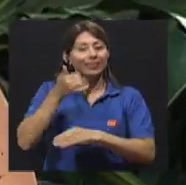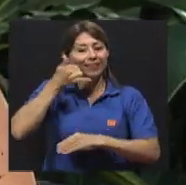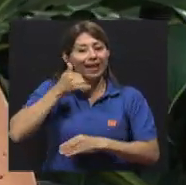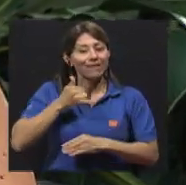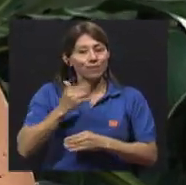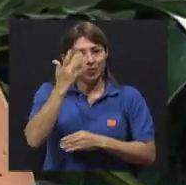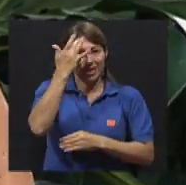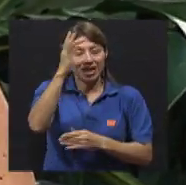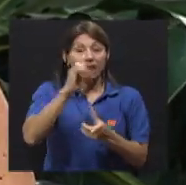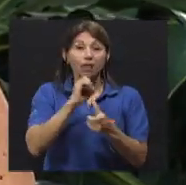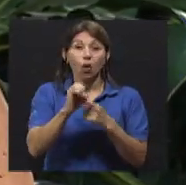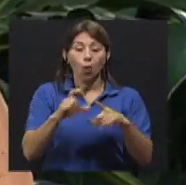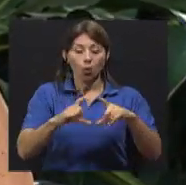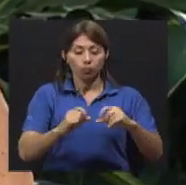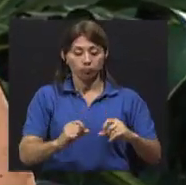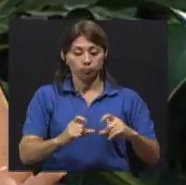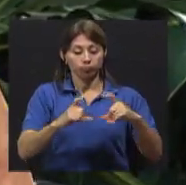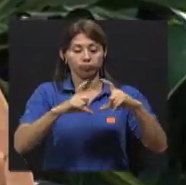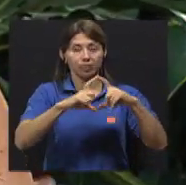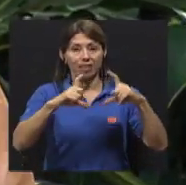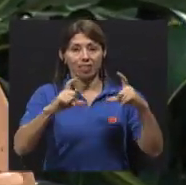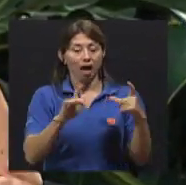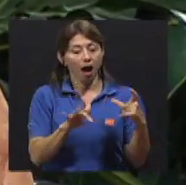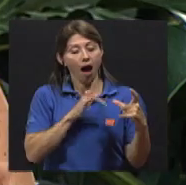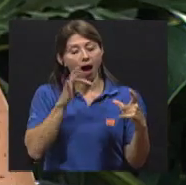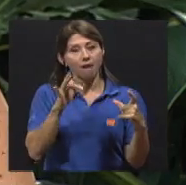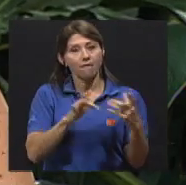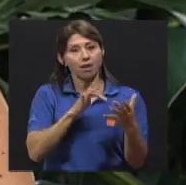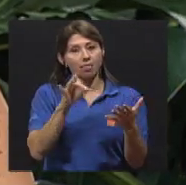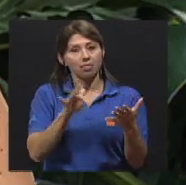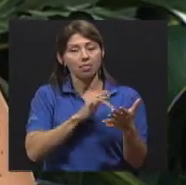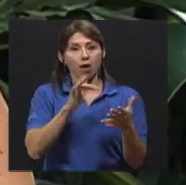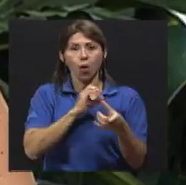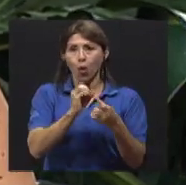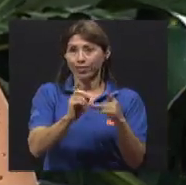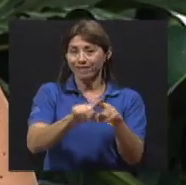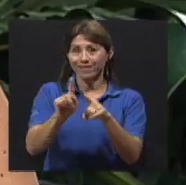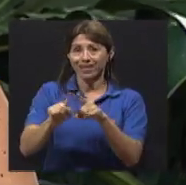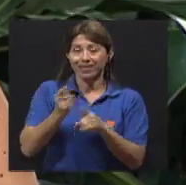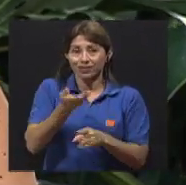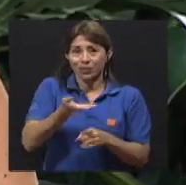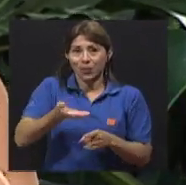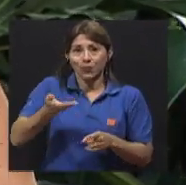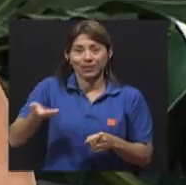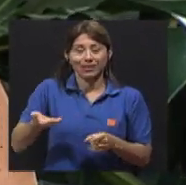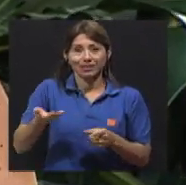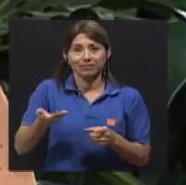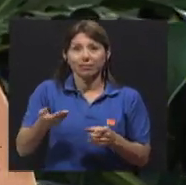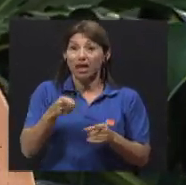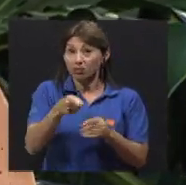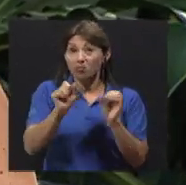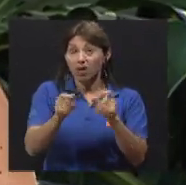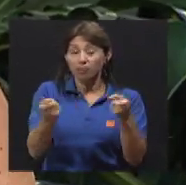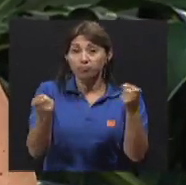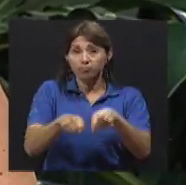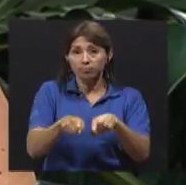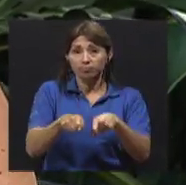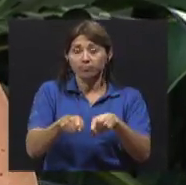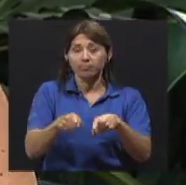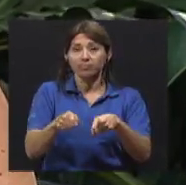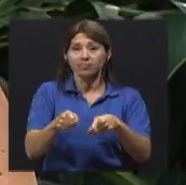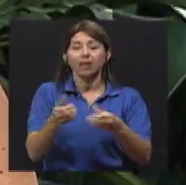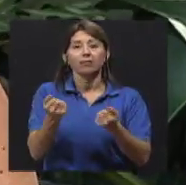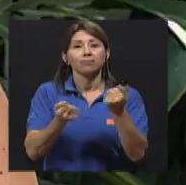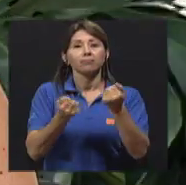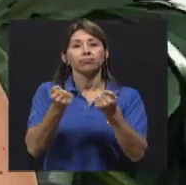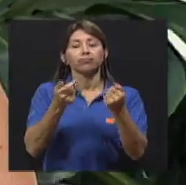inteligente, una tablet o este tipo de, digamos, dispositivos, ha ocasionado en muchos casos accidentes de